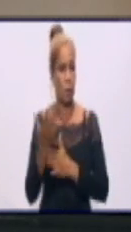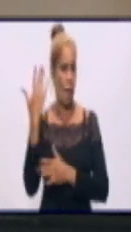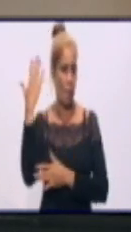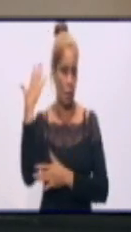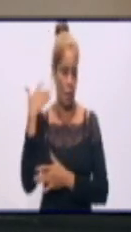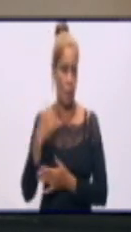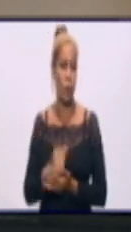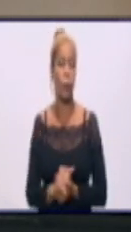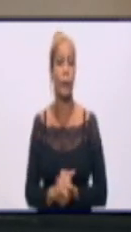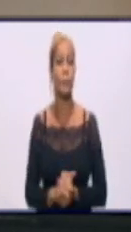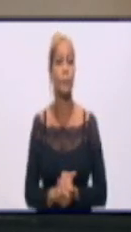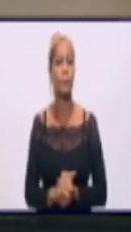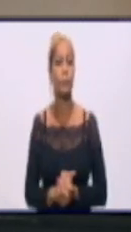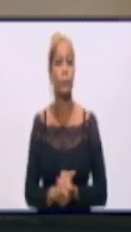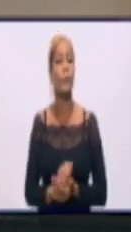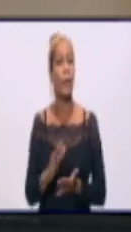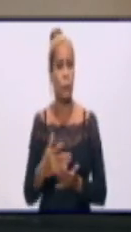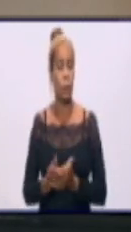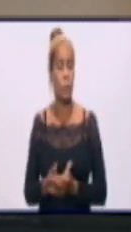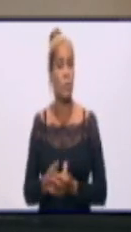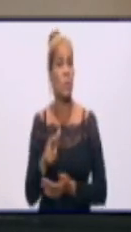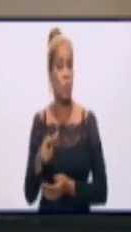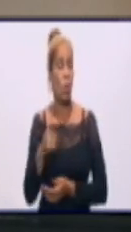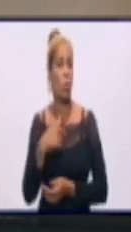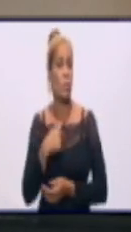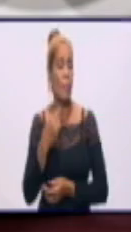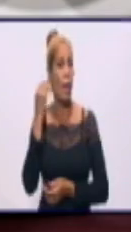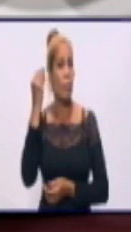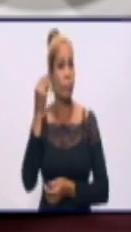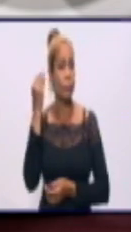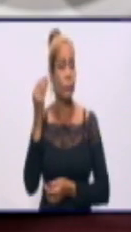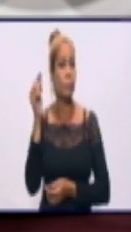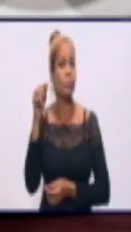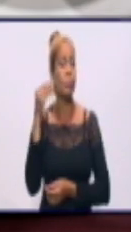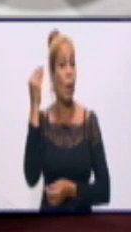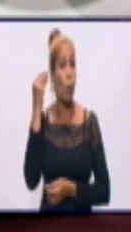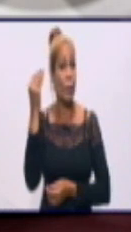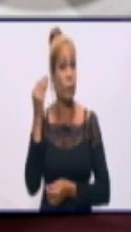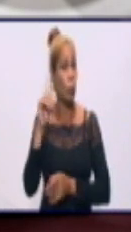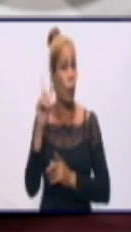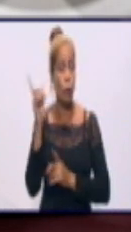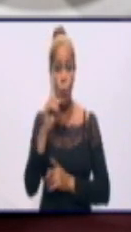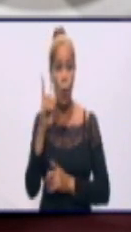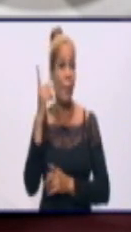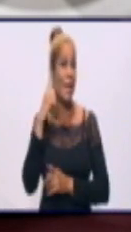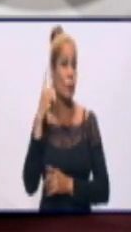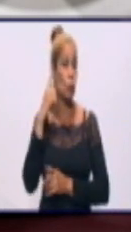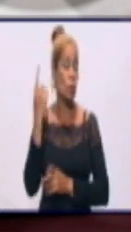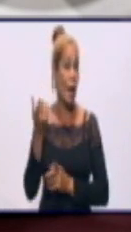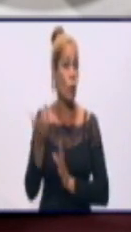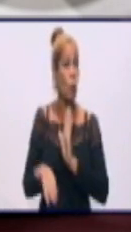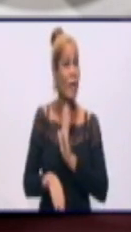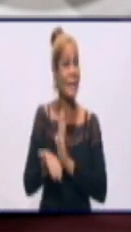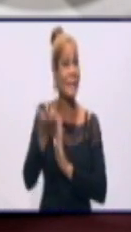la provincia. Eso le iba a preguntar, doctora. No había escuchado en todo este tiempo una cifra de confirmados tan alta.